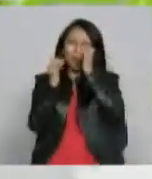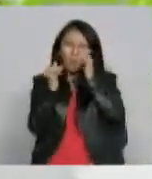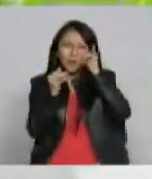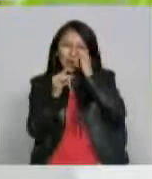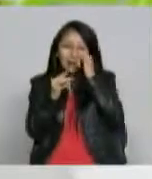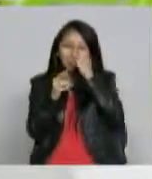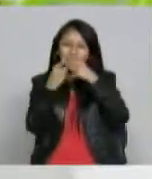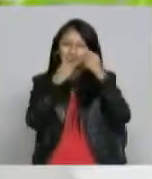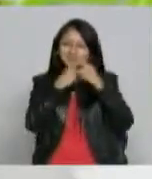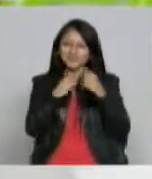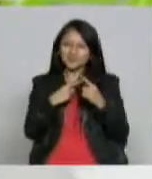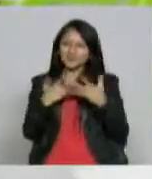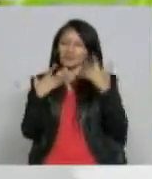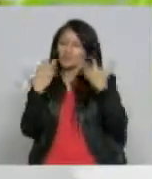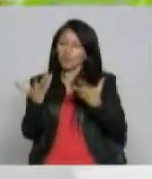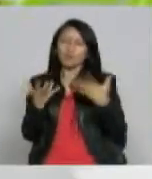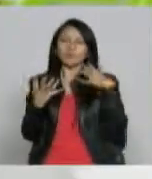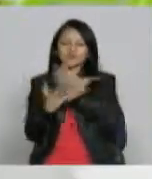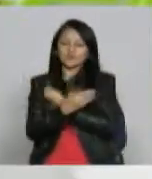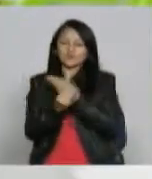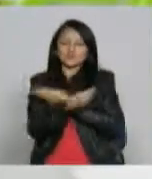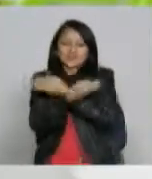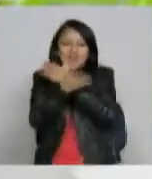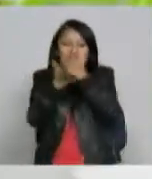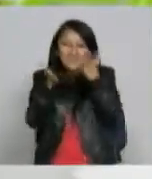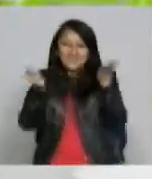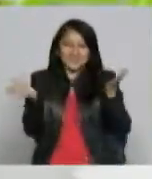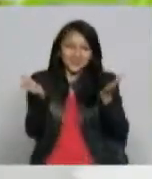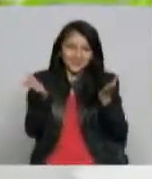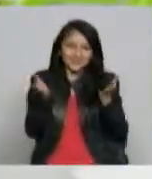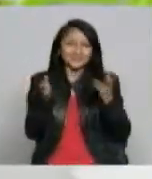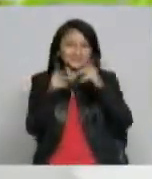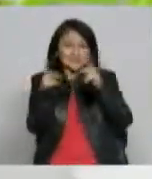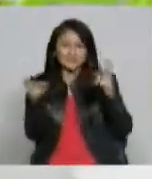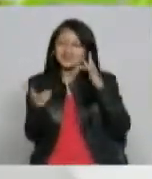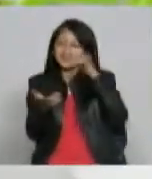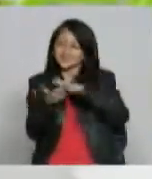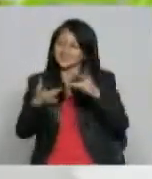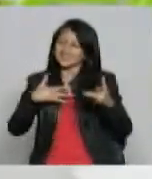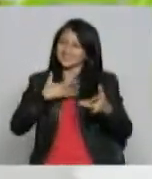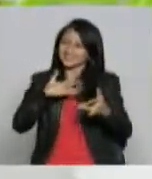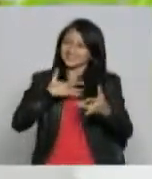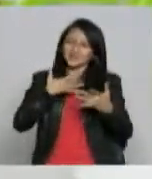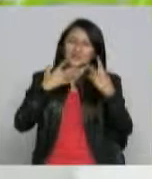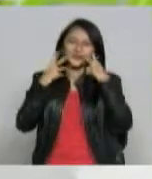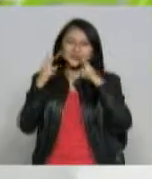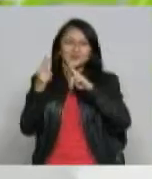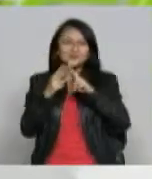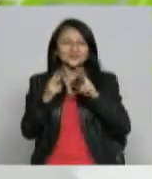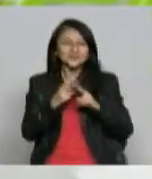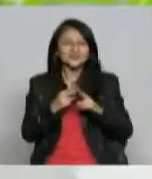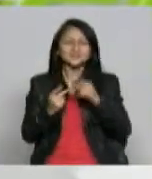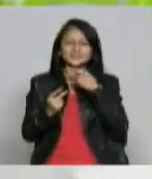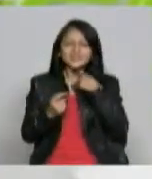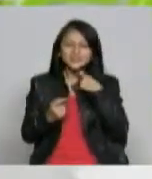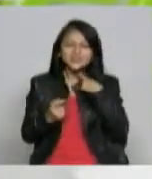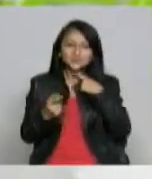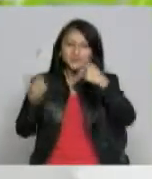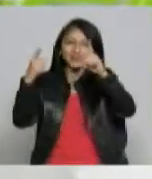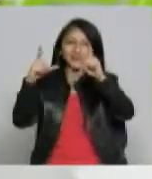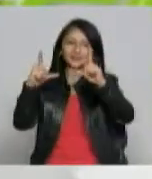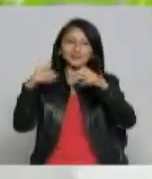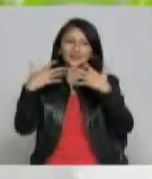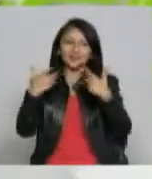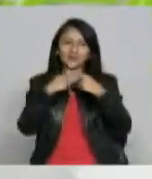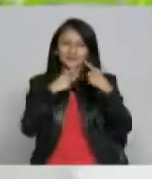teleprontera o sea aquí les abrimos las puertas a ellos para que se sientan por primera vez muchos de ellos no han hecho televisión y esta es una